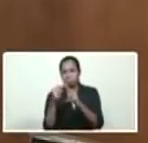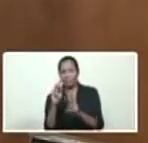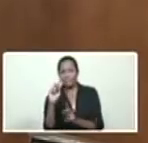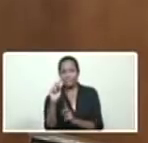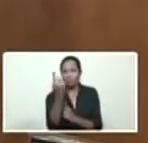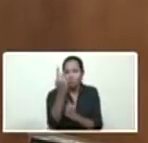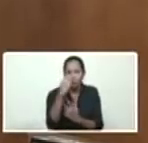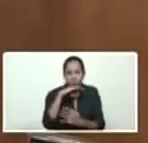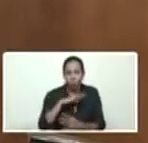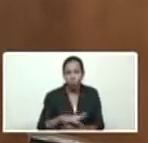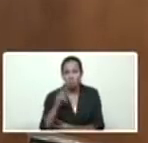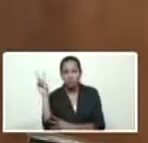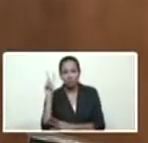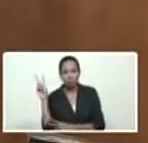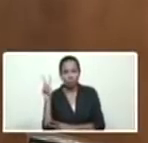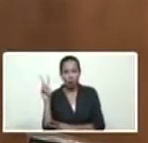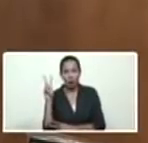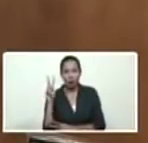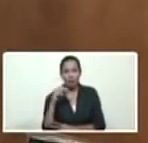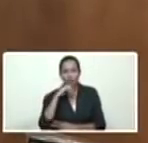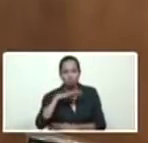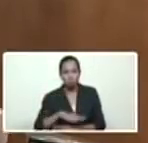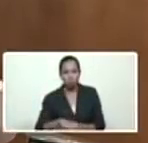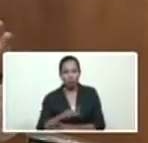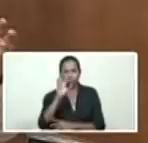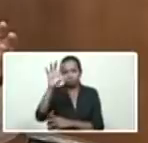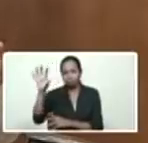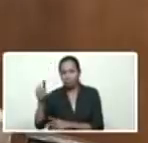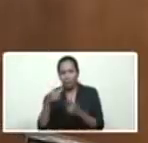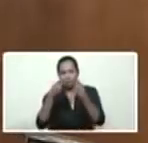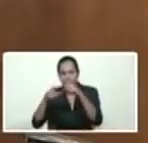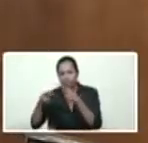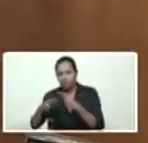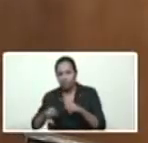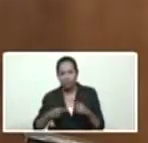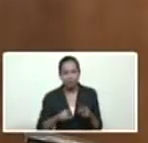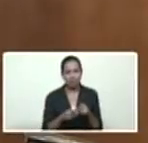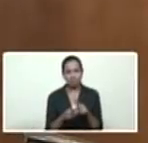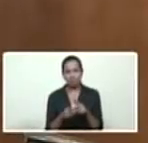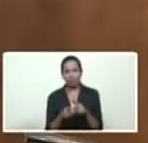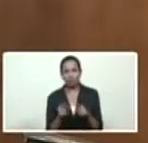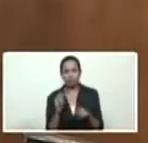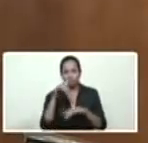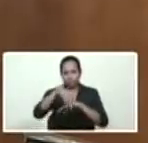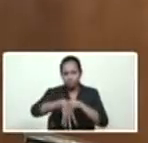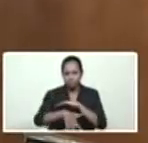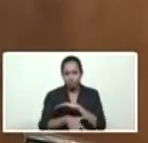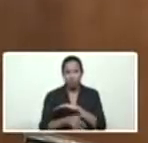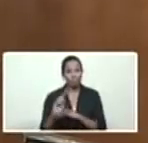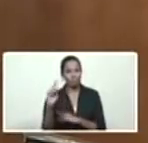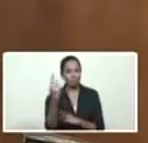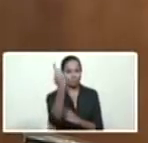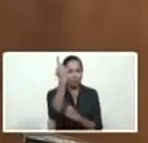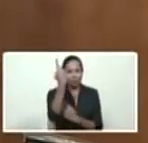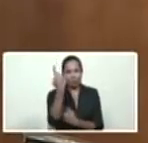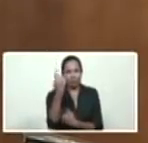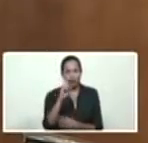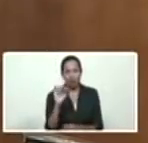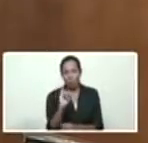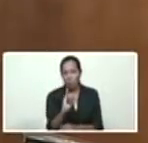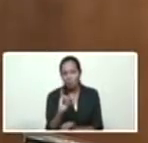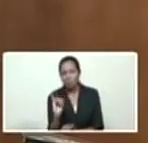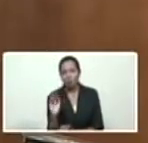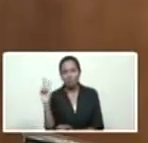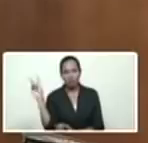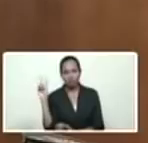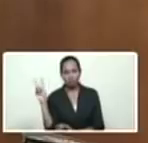Ni en la historia de Venezuela, ni creo en la historia de ningún país que tenga hidrológicas tan poderosas como Venezuela. Y hubo que empezar a